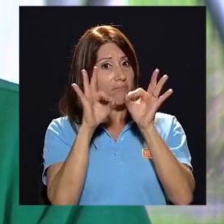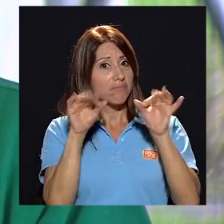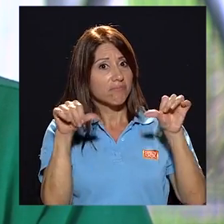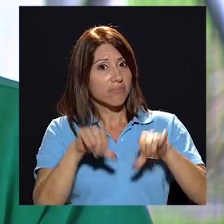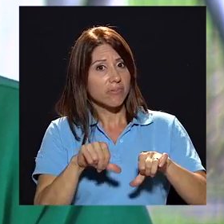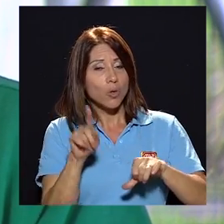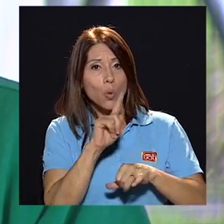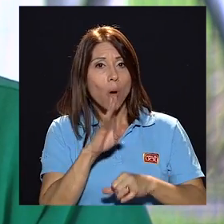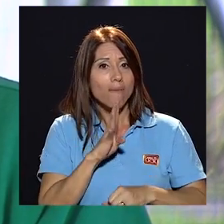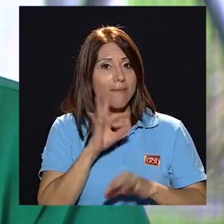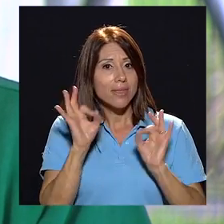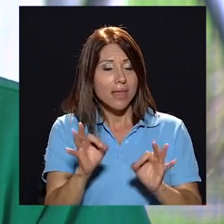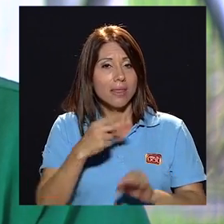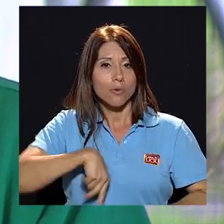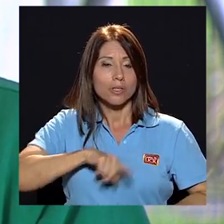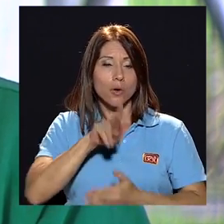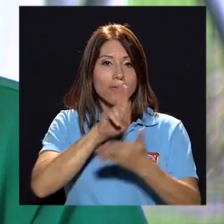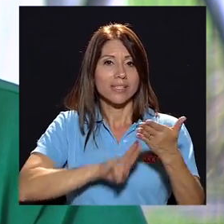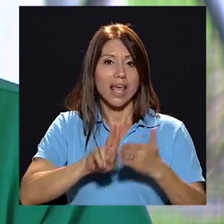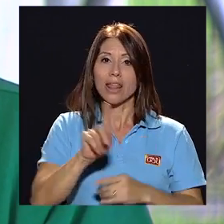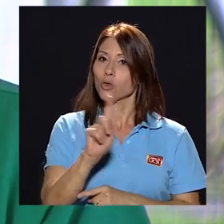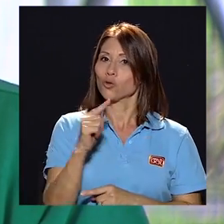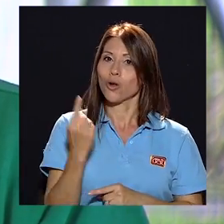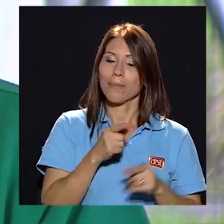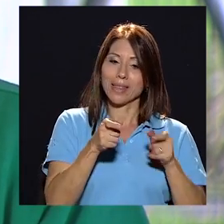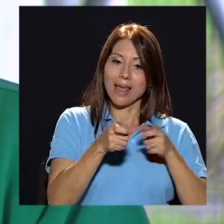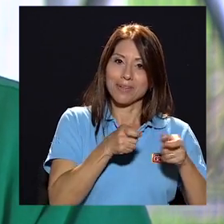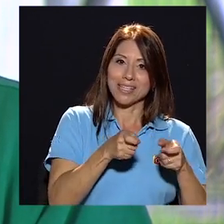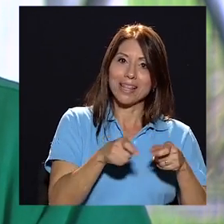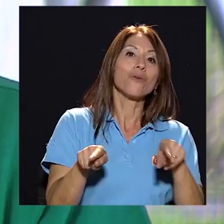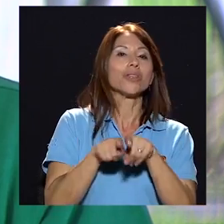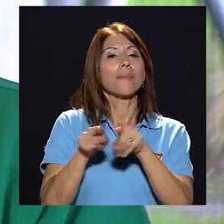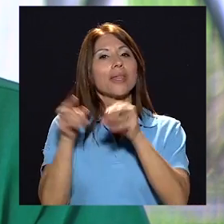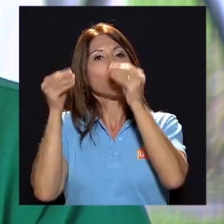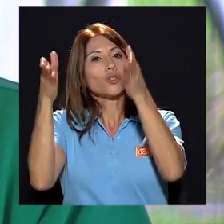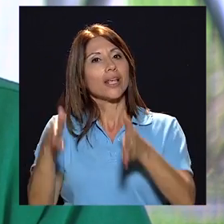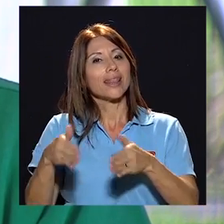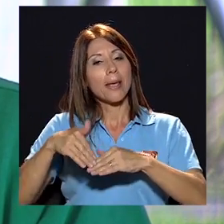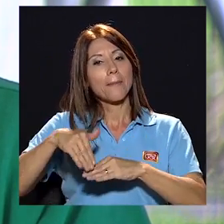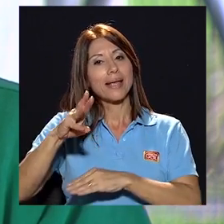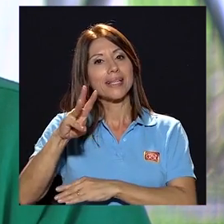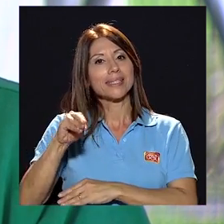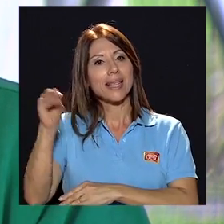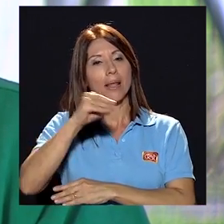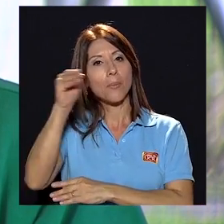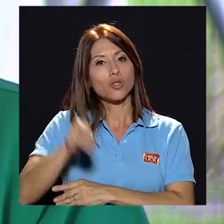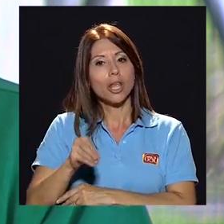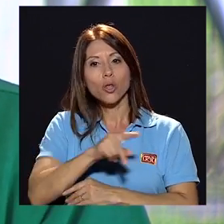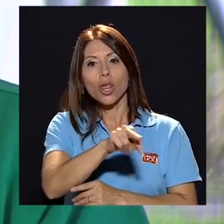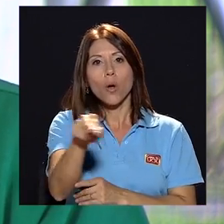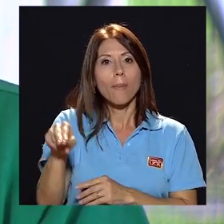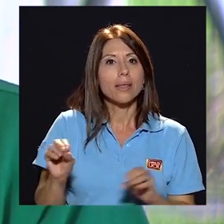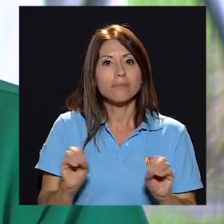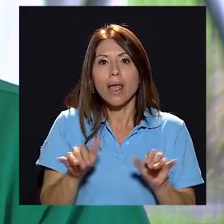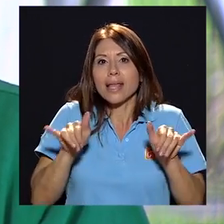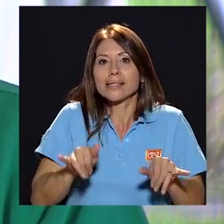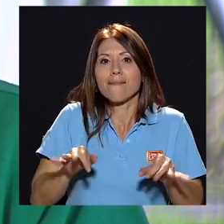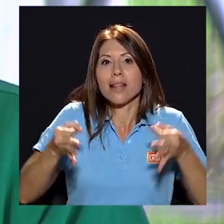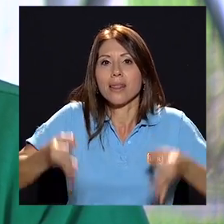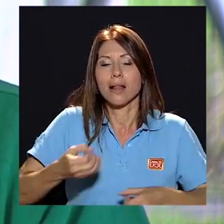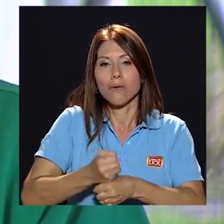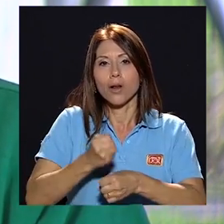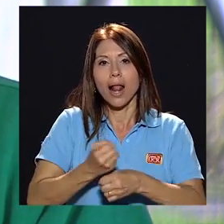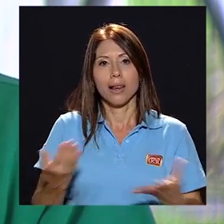universidad no es posible y no solo en el sector administrativo en el sector docente también que más del 60% de nuestros compañeros y compañeras universitarias no tienen